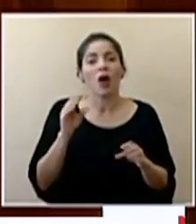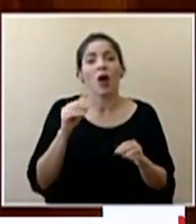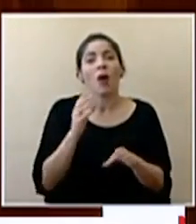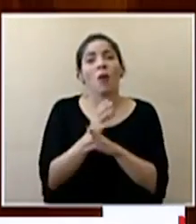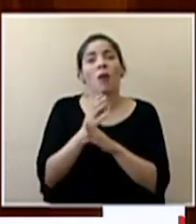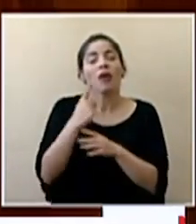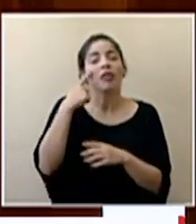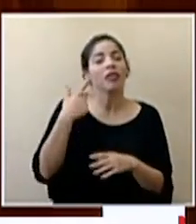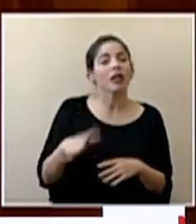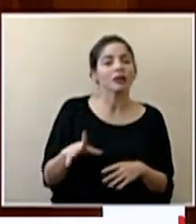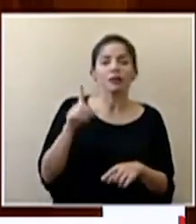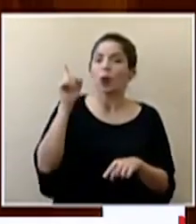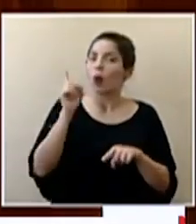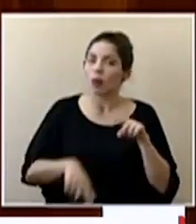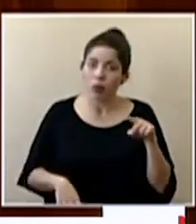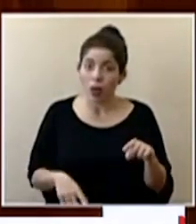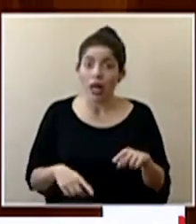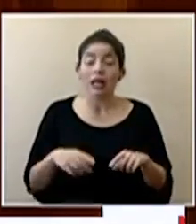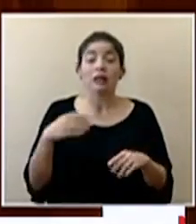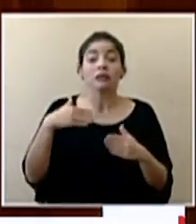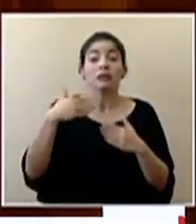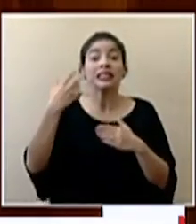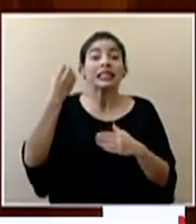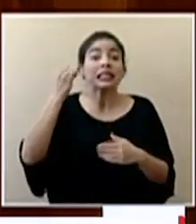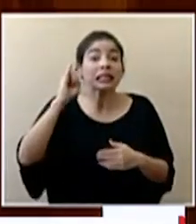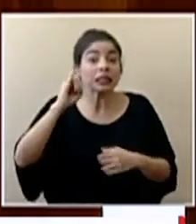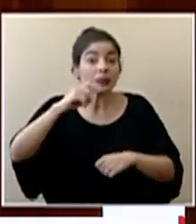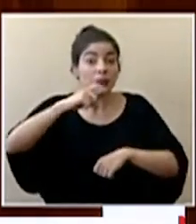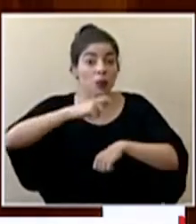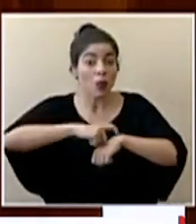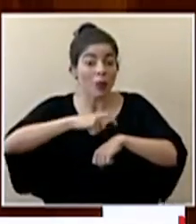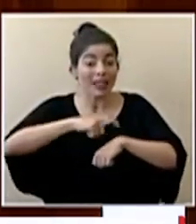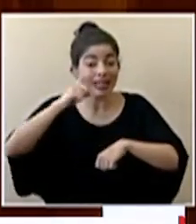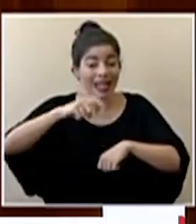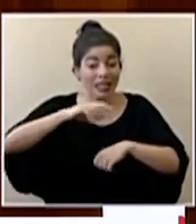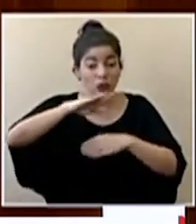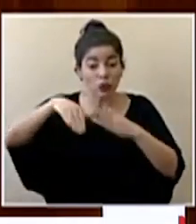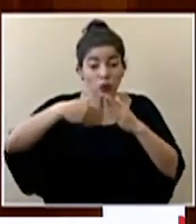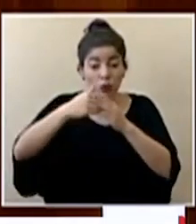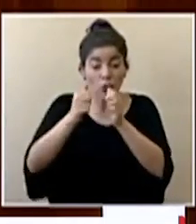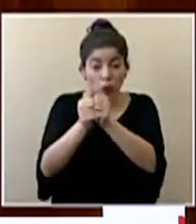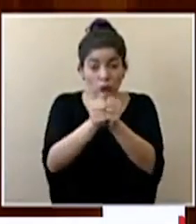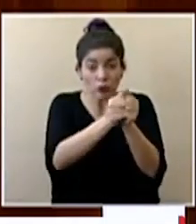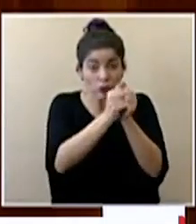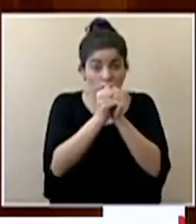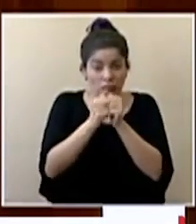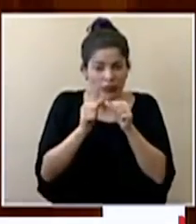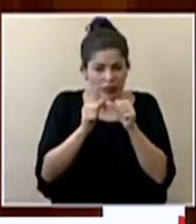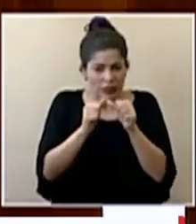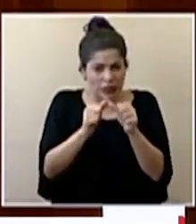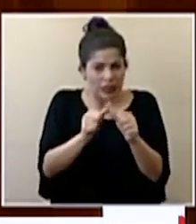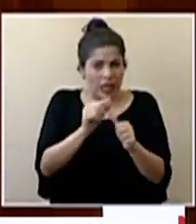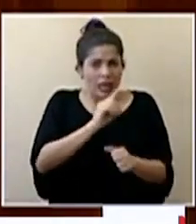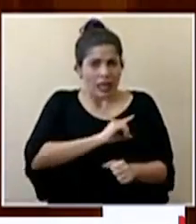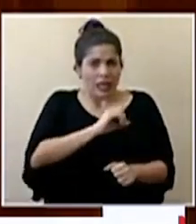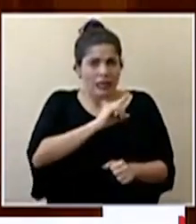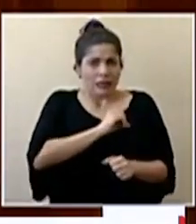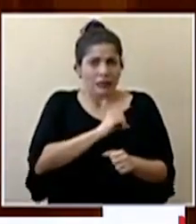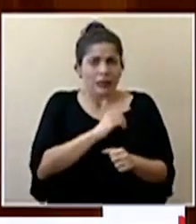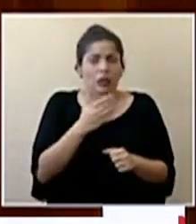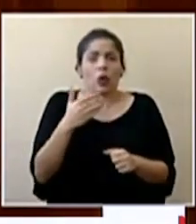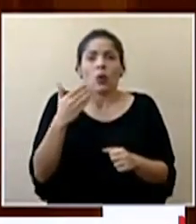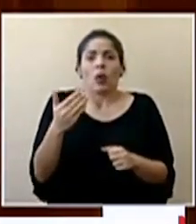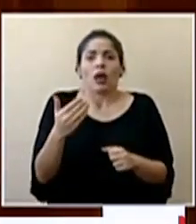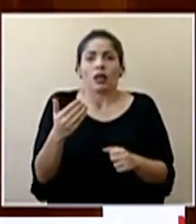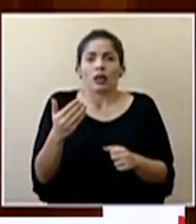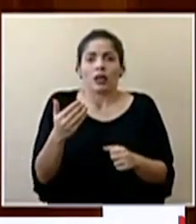guardia que si hay un momento en que ocupamos unirnos todos y mantener este nivel de disciplina es justamente